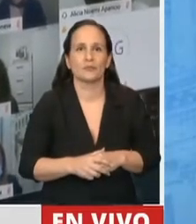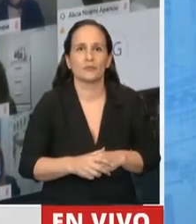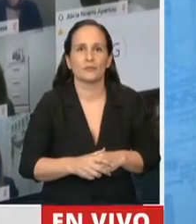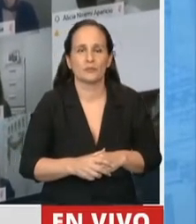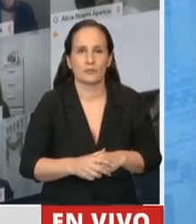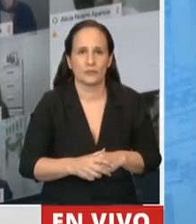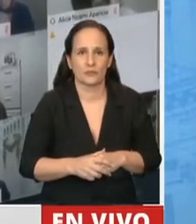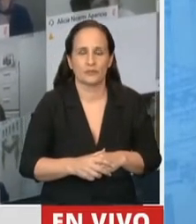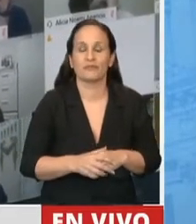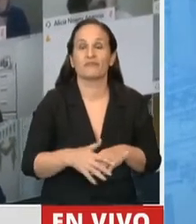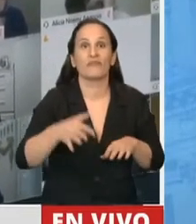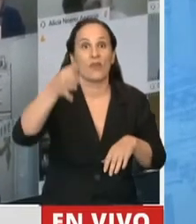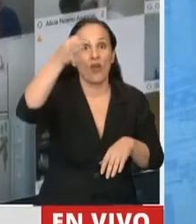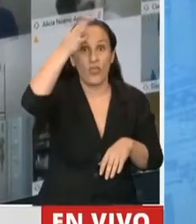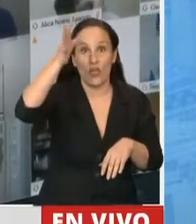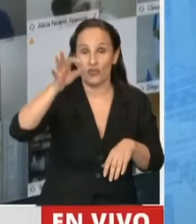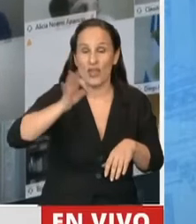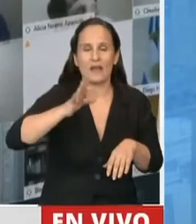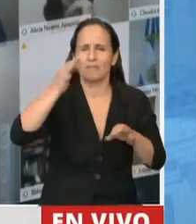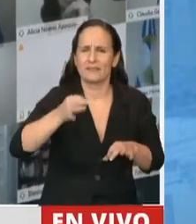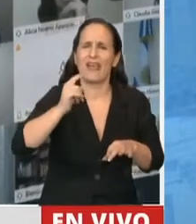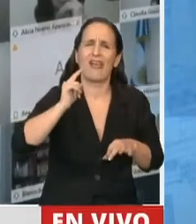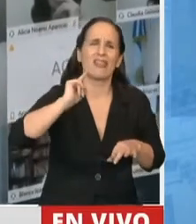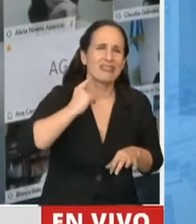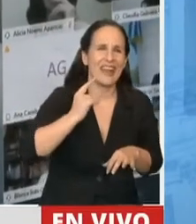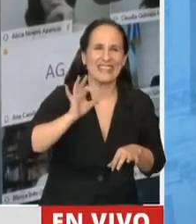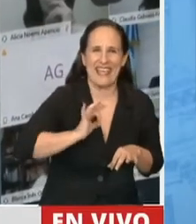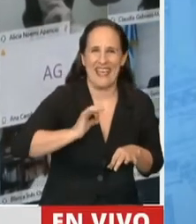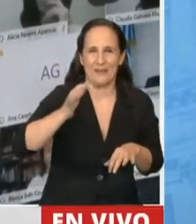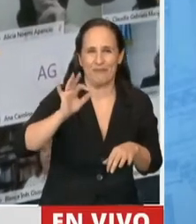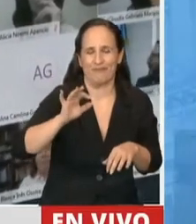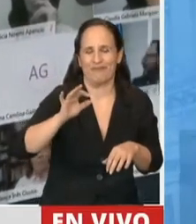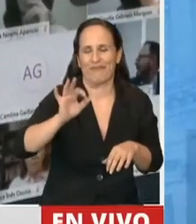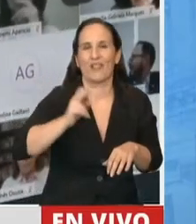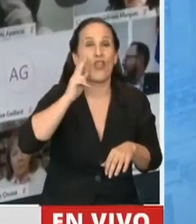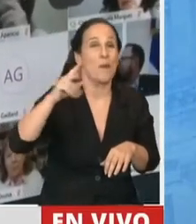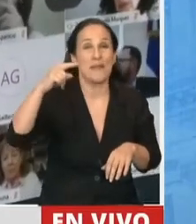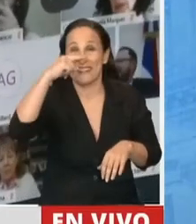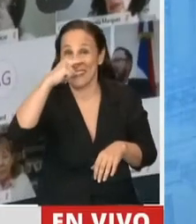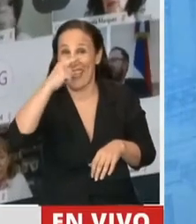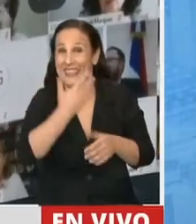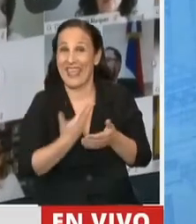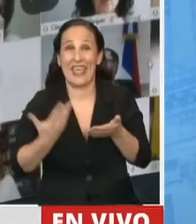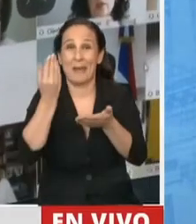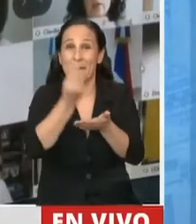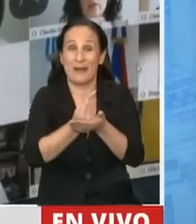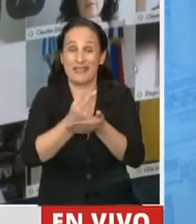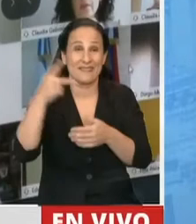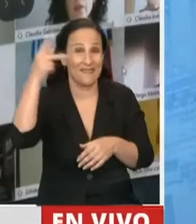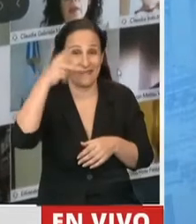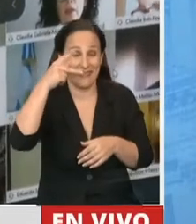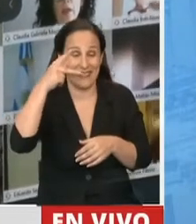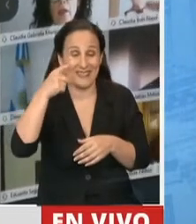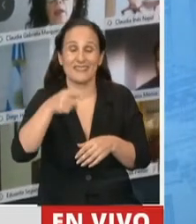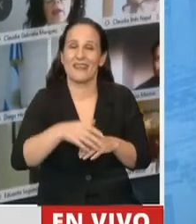Y hace 12 años, no, 13 años, en el año 2007, durante la presidencia de Néstor Carlos